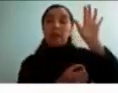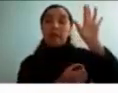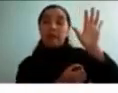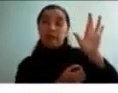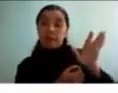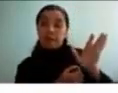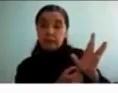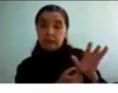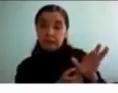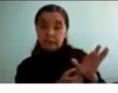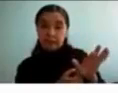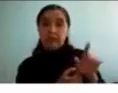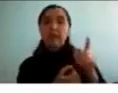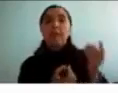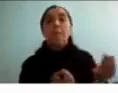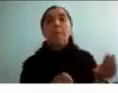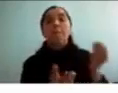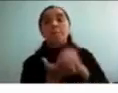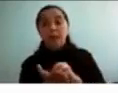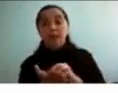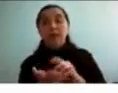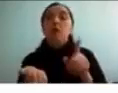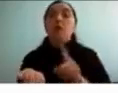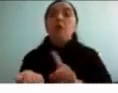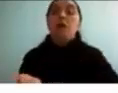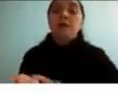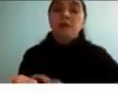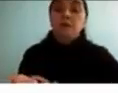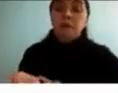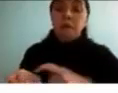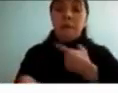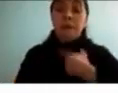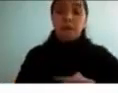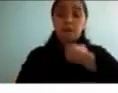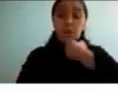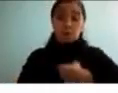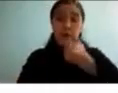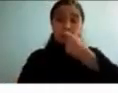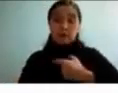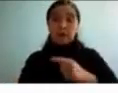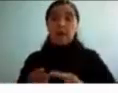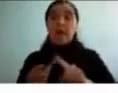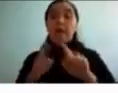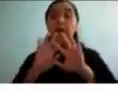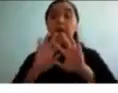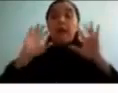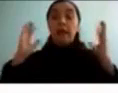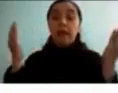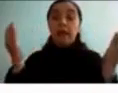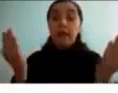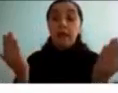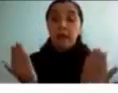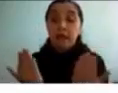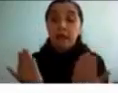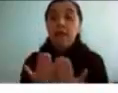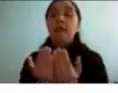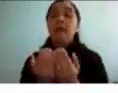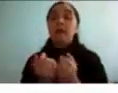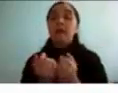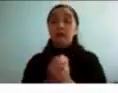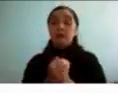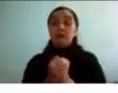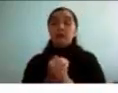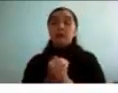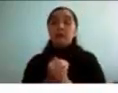el temperamento de la persona del niño el entorno de desarrollo familiar y escolar otros factores precipitantes como el alto estrés familiar estilo de crianza eventos